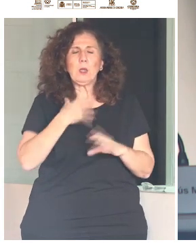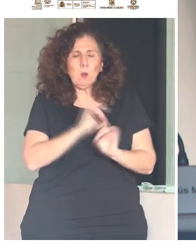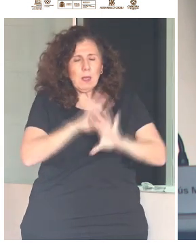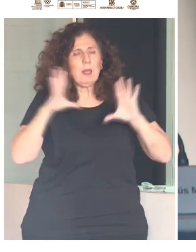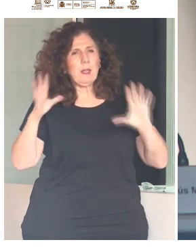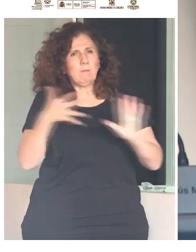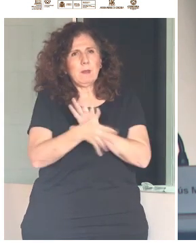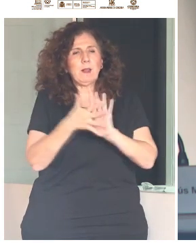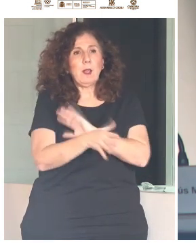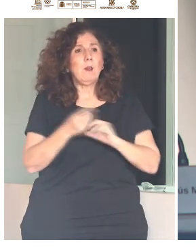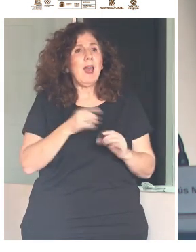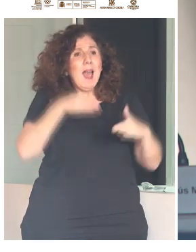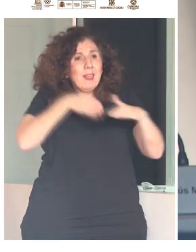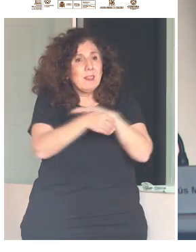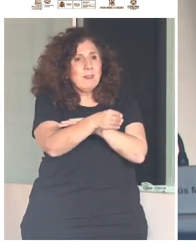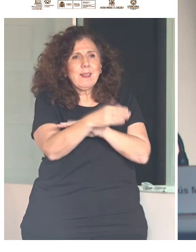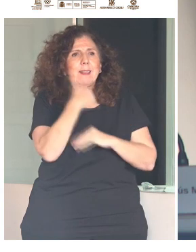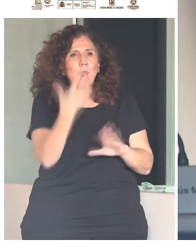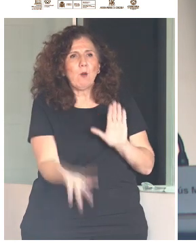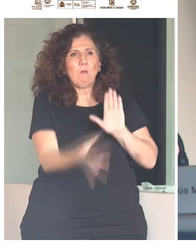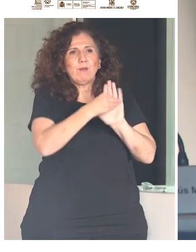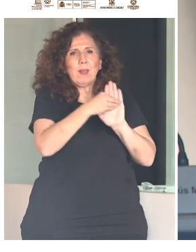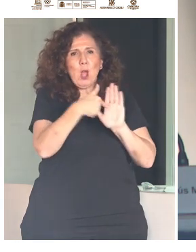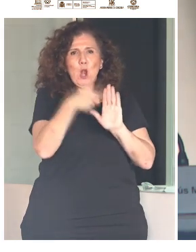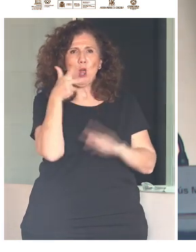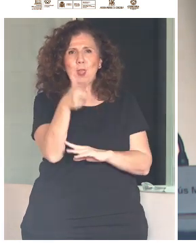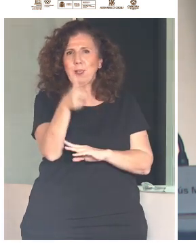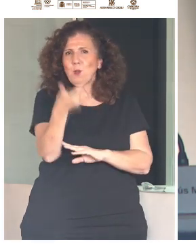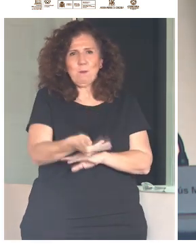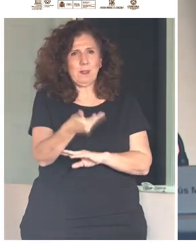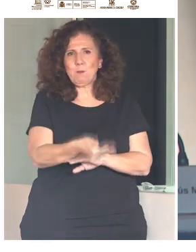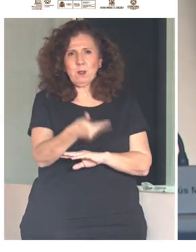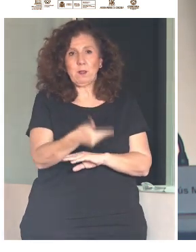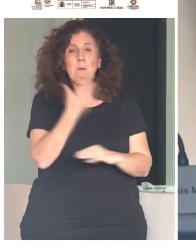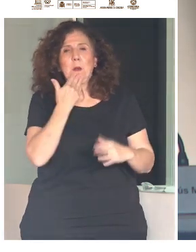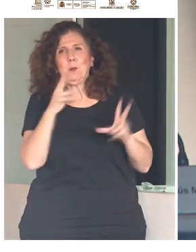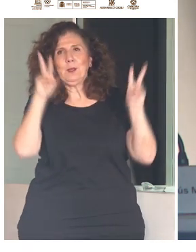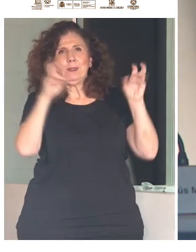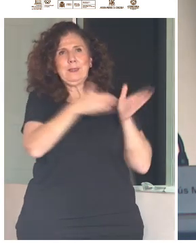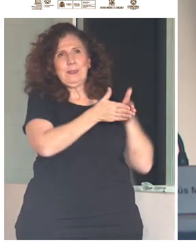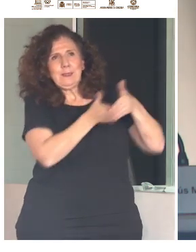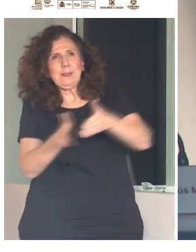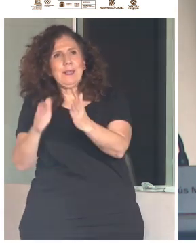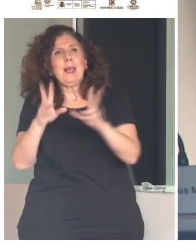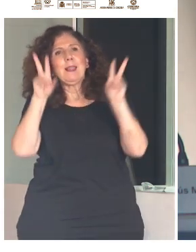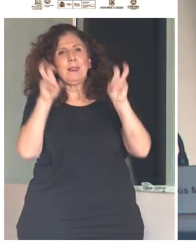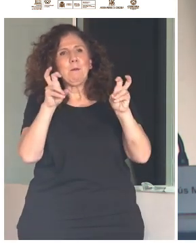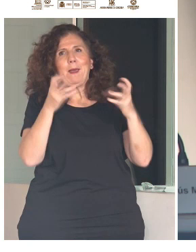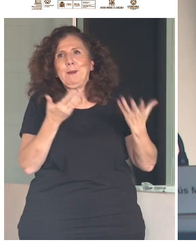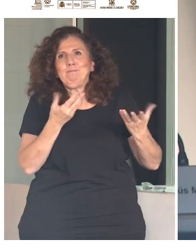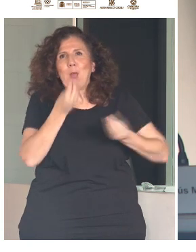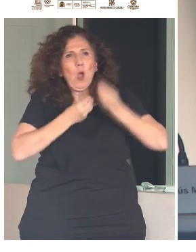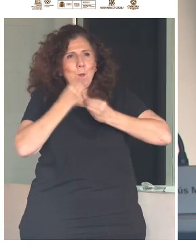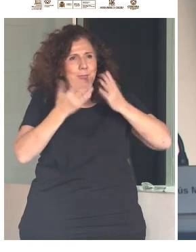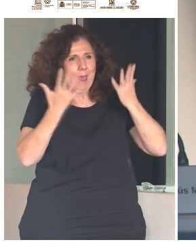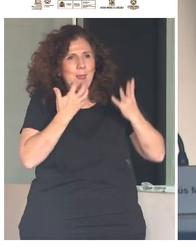del contenido esencial de los derechos. Si estuviéramos hablando en términos gastronómicos, si a una tarta le